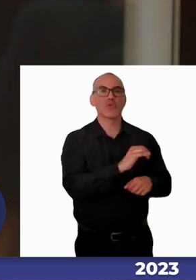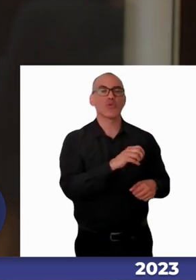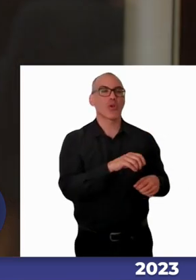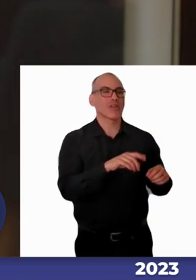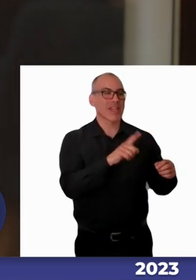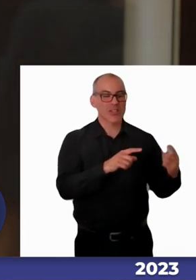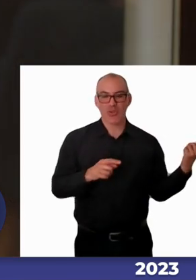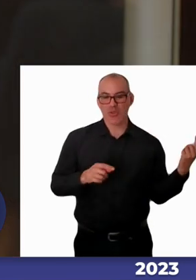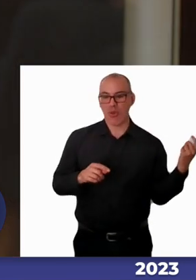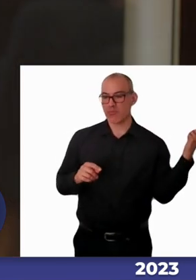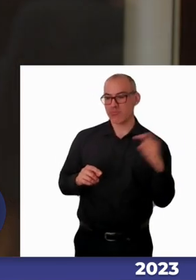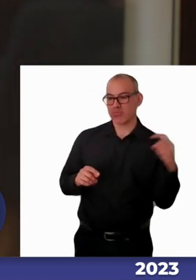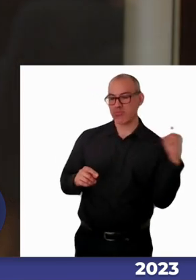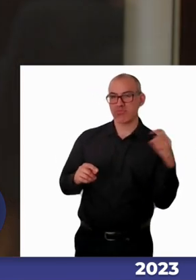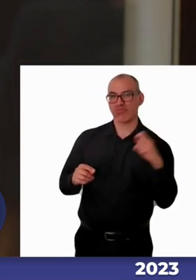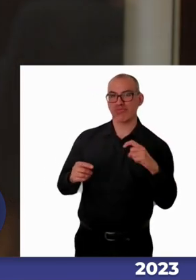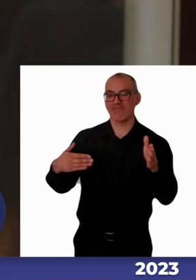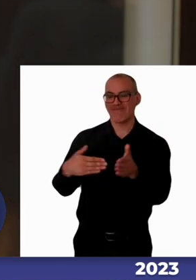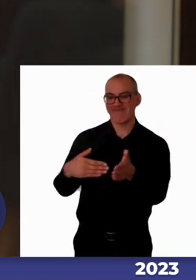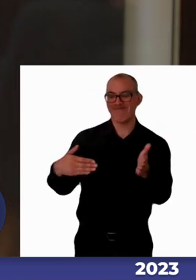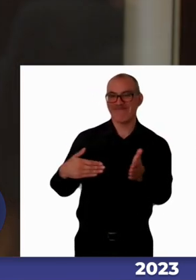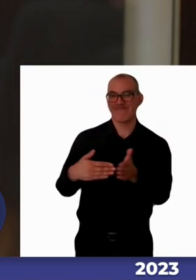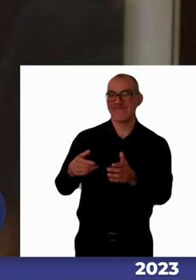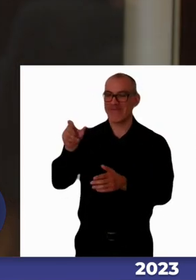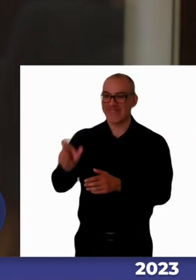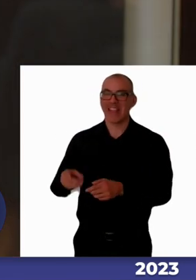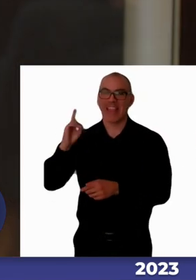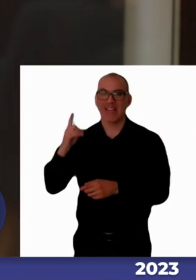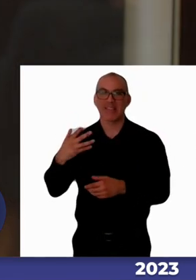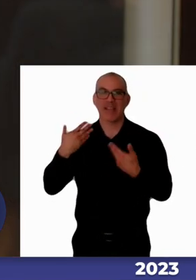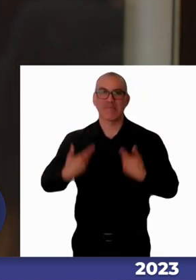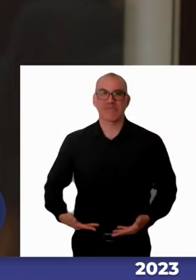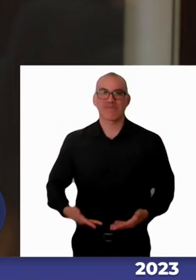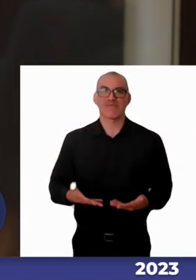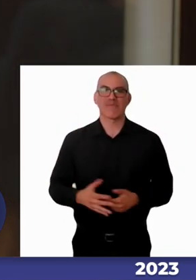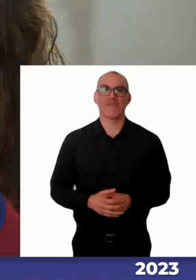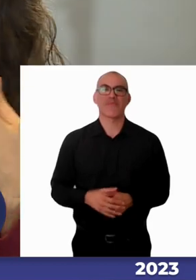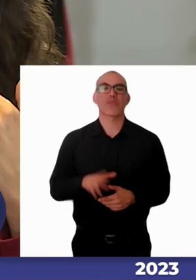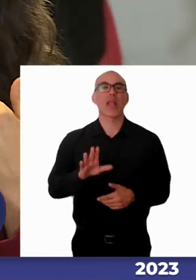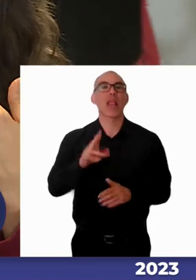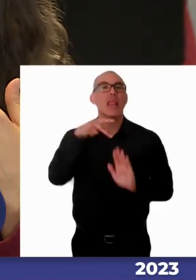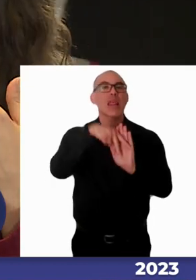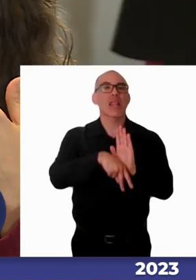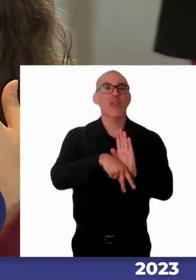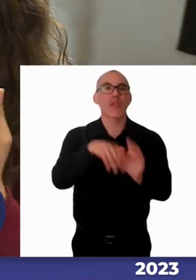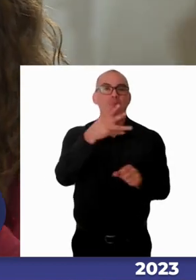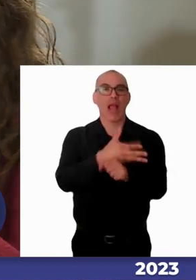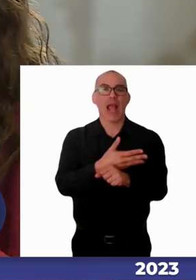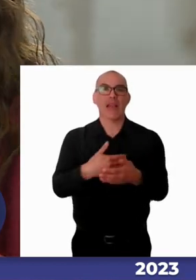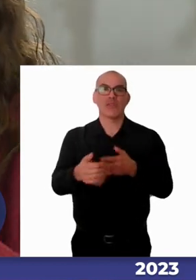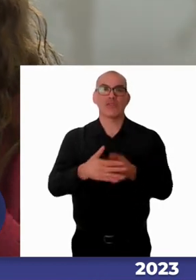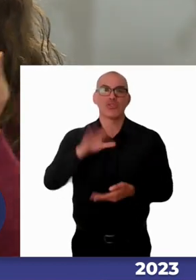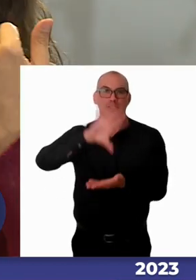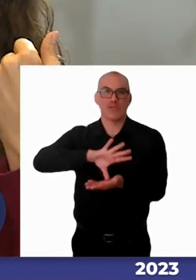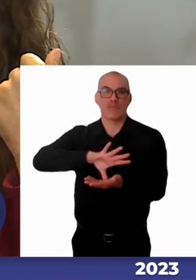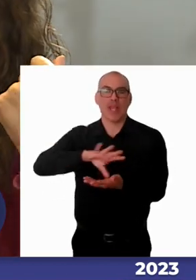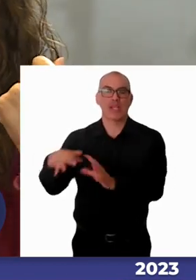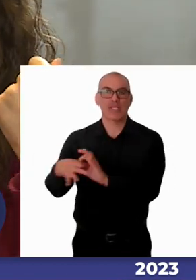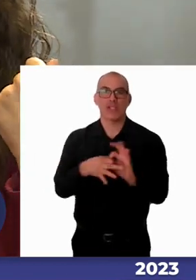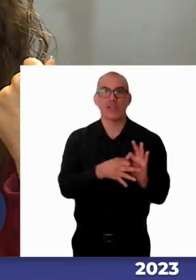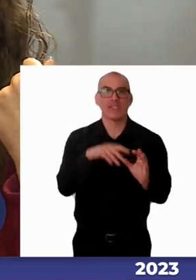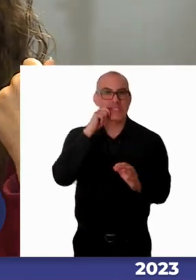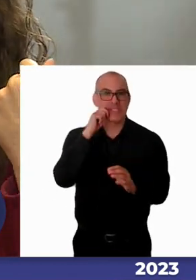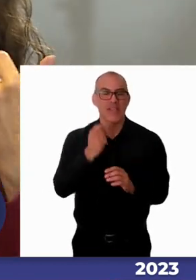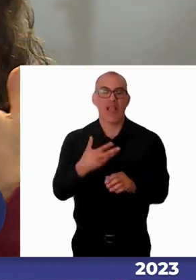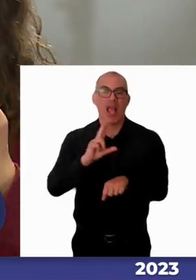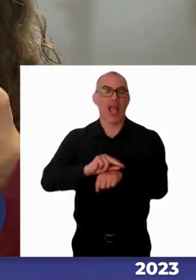problema como de concepción porque en general creo que las normas que se instalan en el país y la lógica corresponde a un viejo concepto de